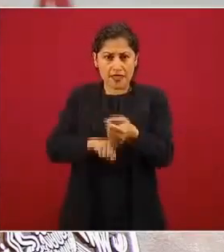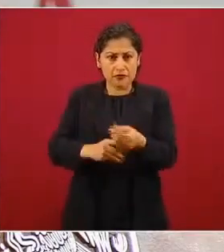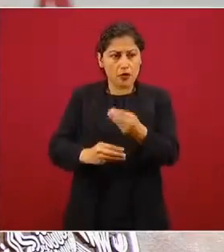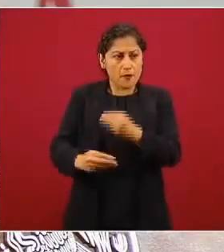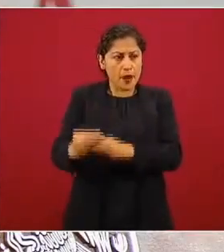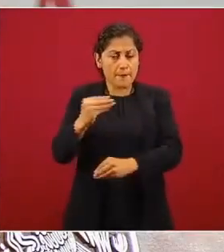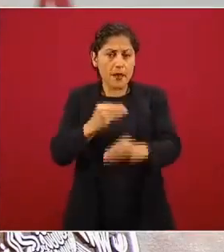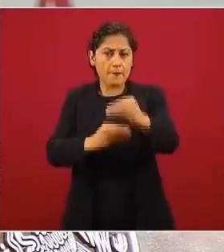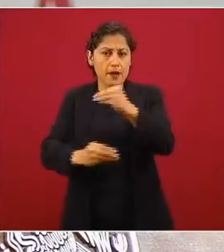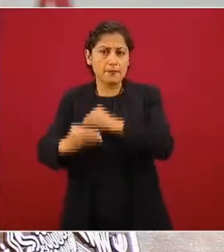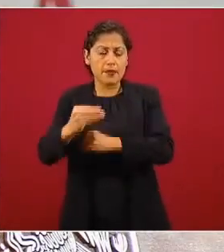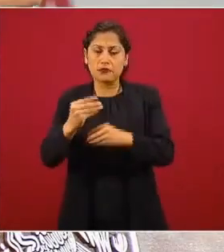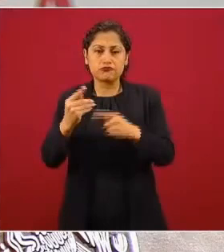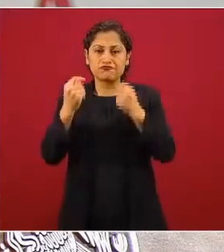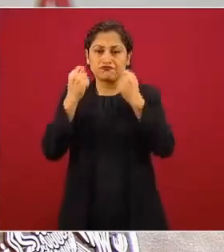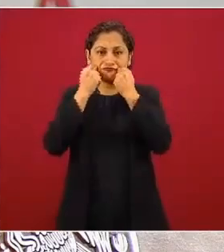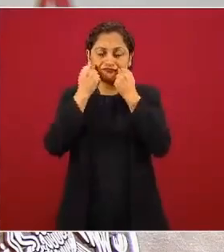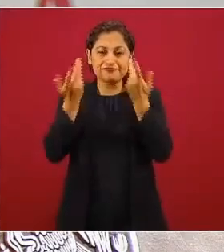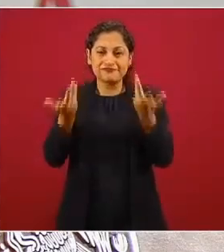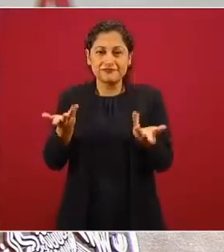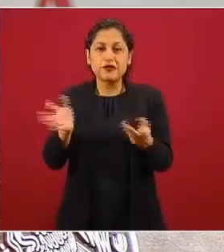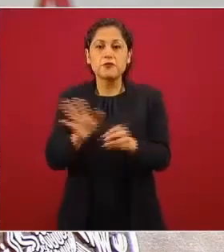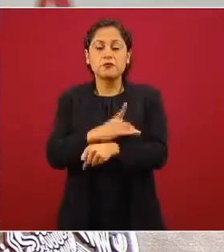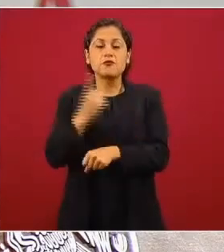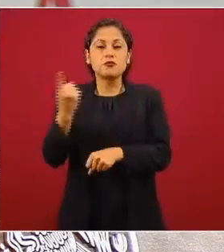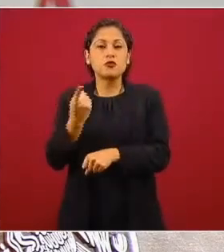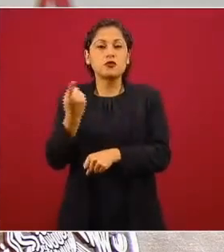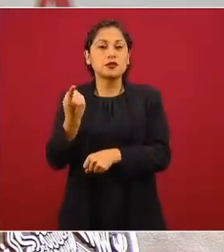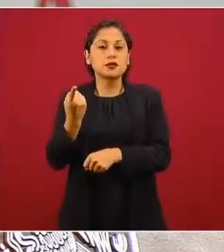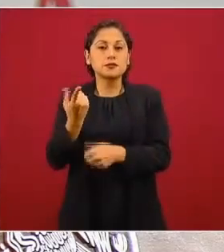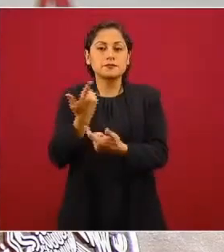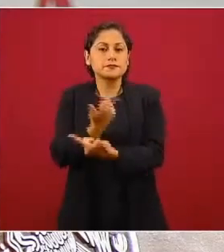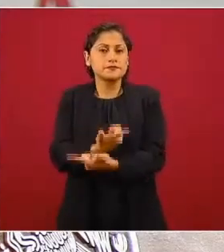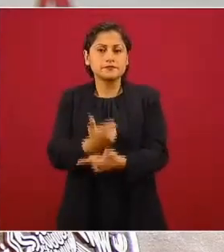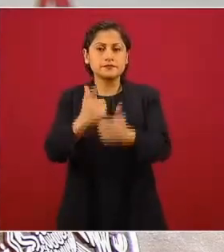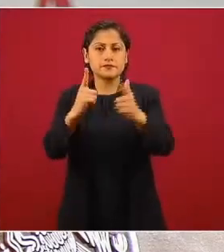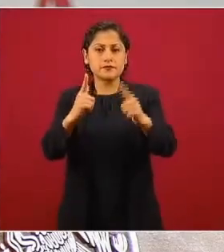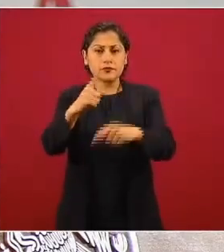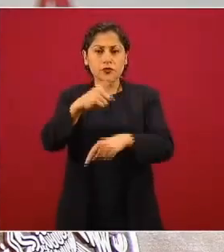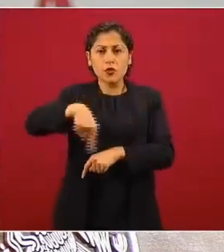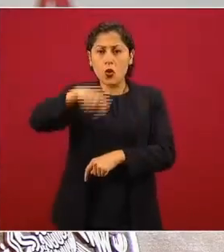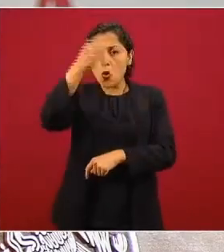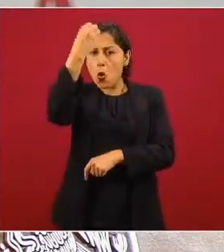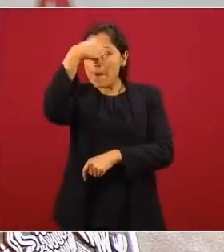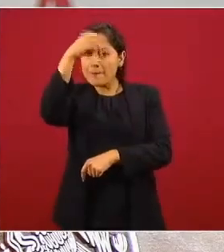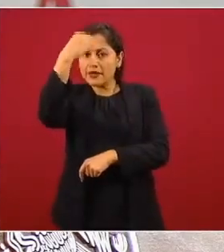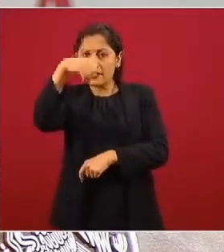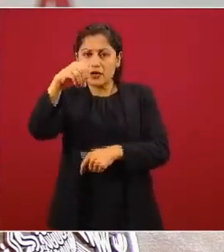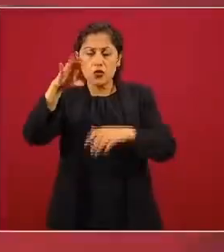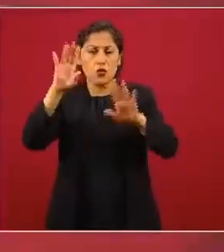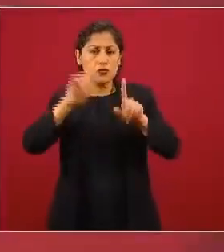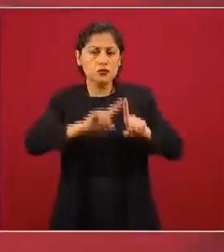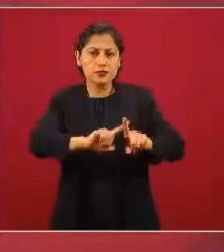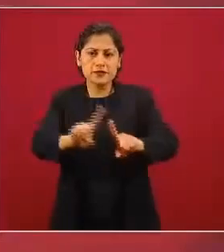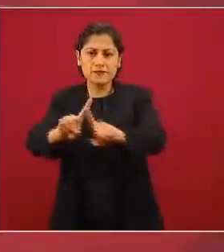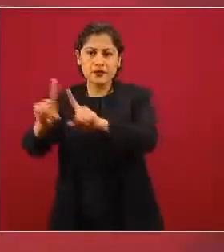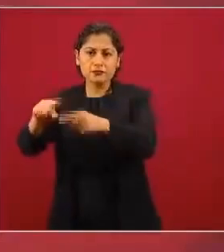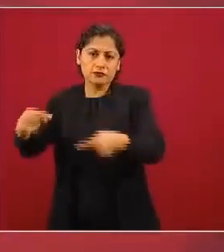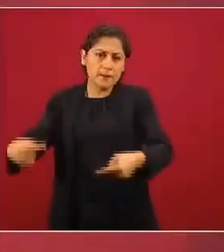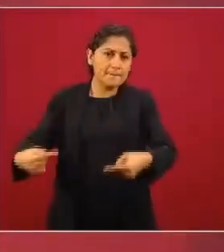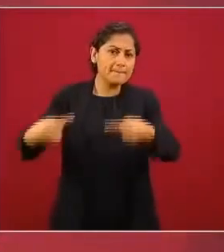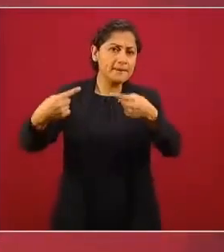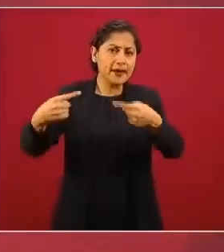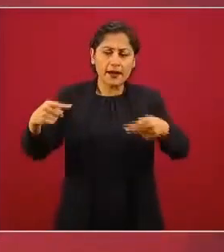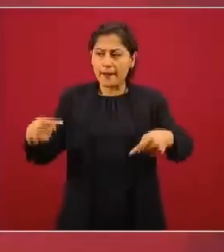de confrontación, de ideas, de criterios